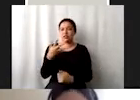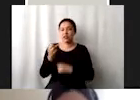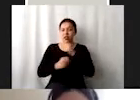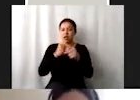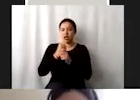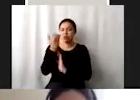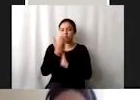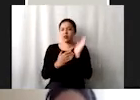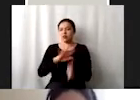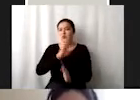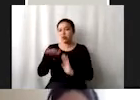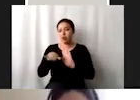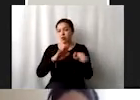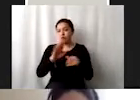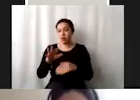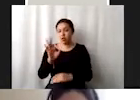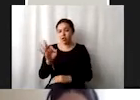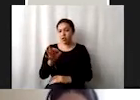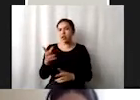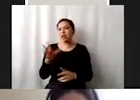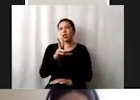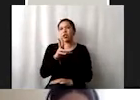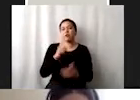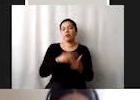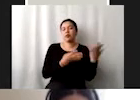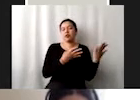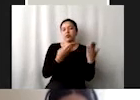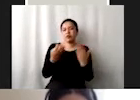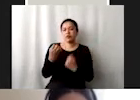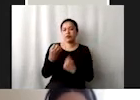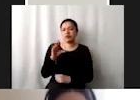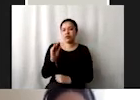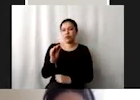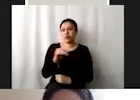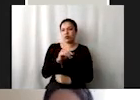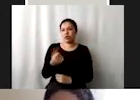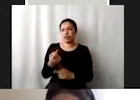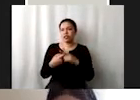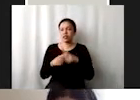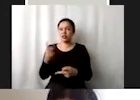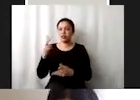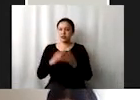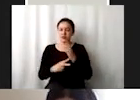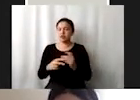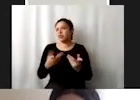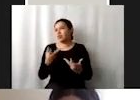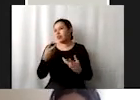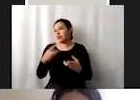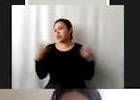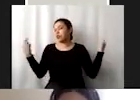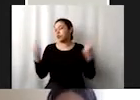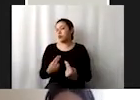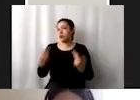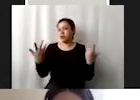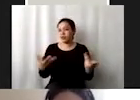en cifras entre los 90 y principios de los 2000 eran sumamente alarmantes. Pero bueno, no solo el acceso